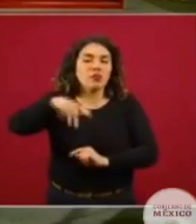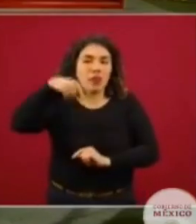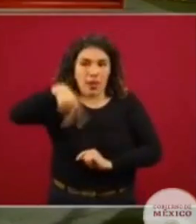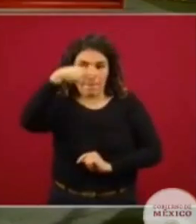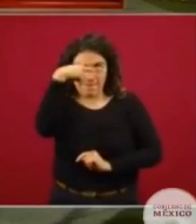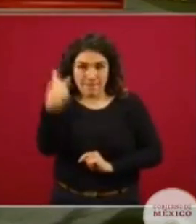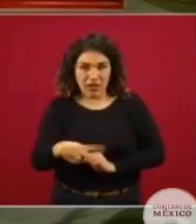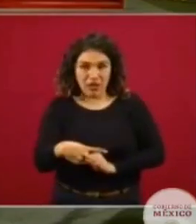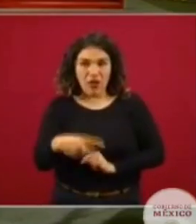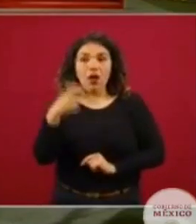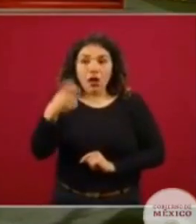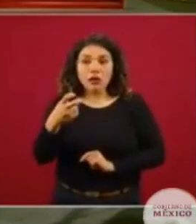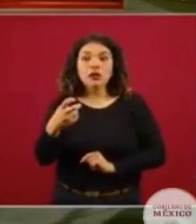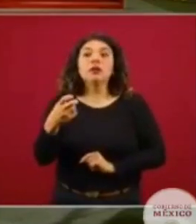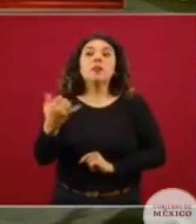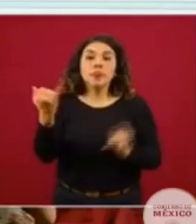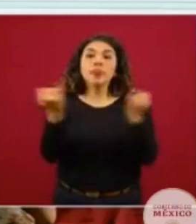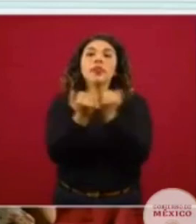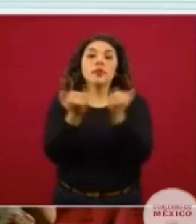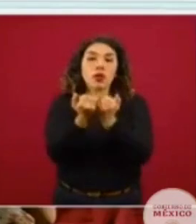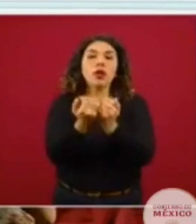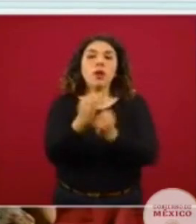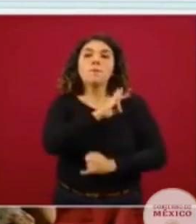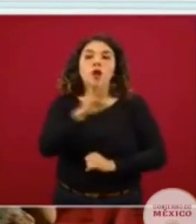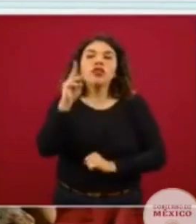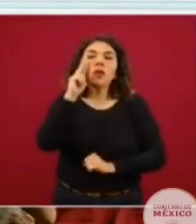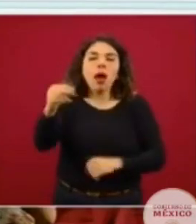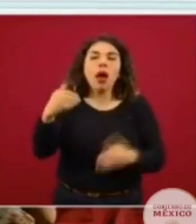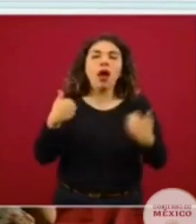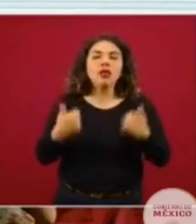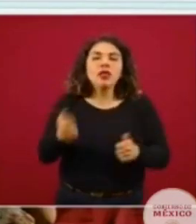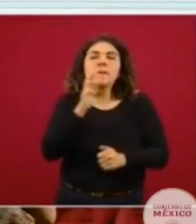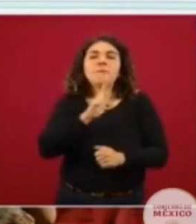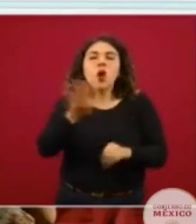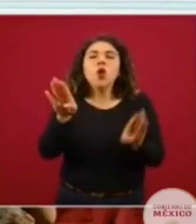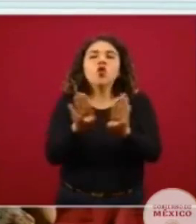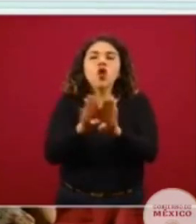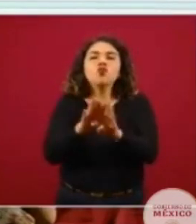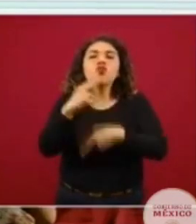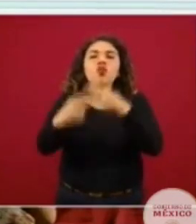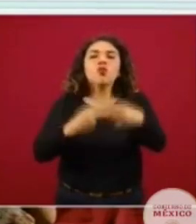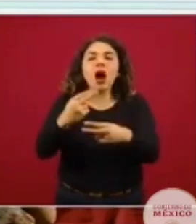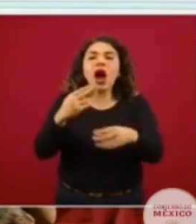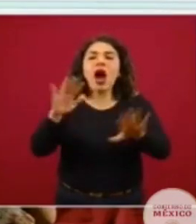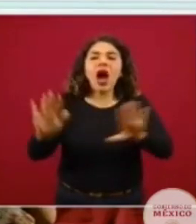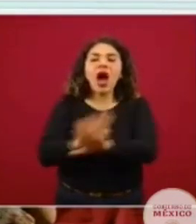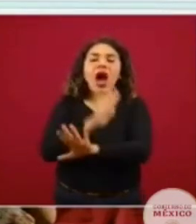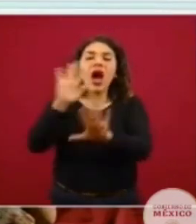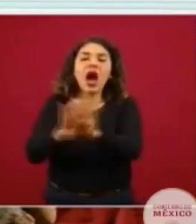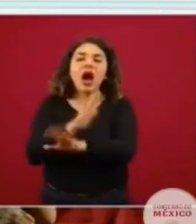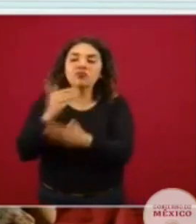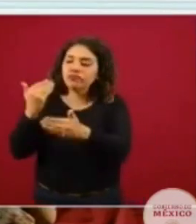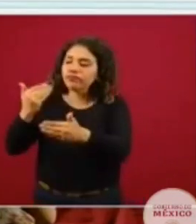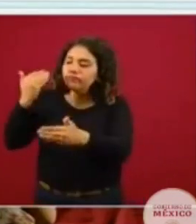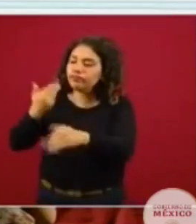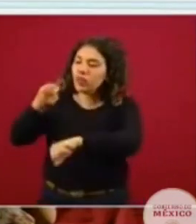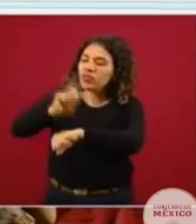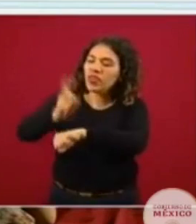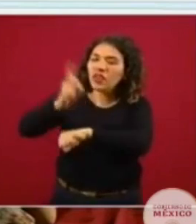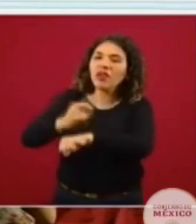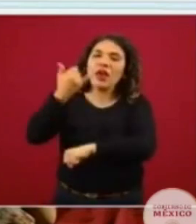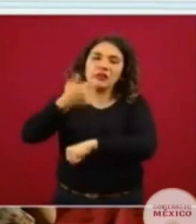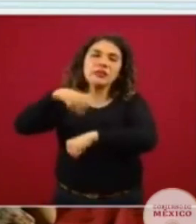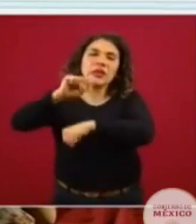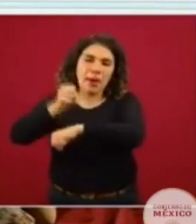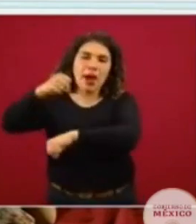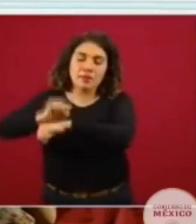México y en su momento también a poder visualizar mejor cuáles son las tendencias que estamos teniendo en los últimos días y en las últimas semanas.